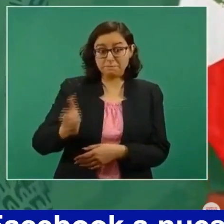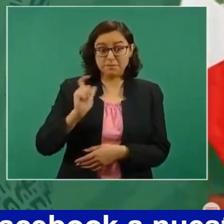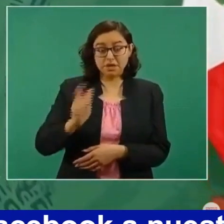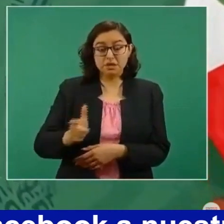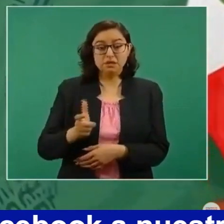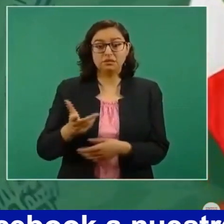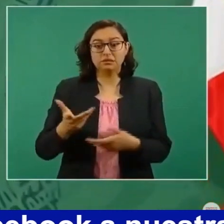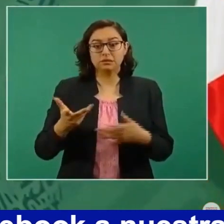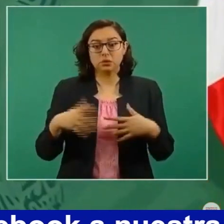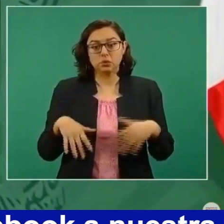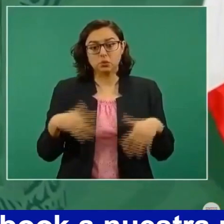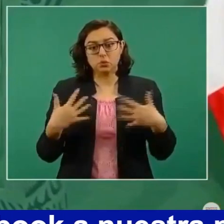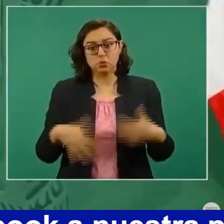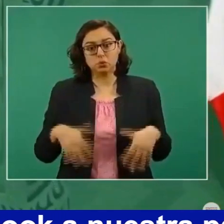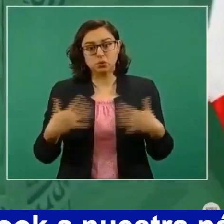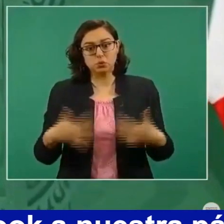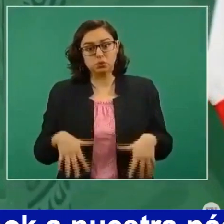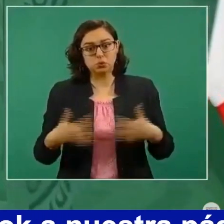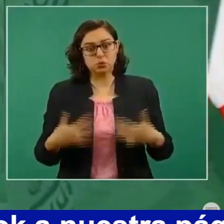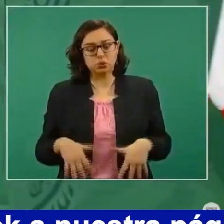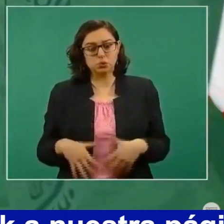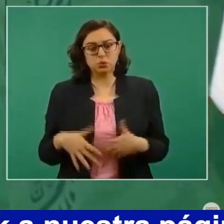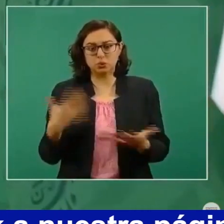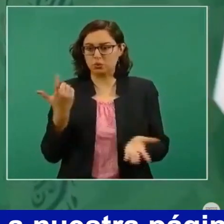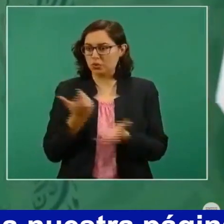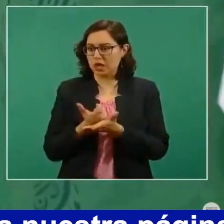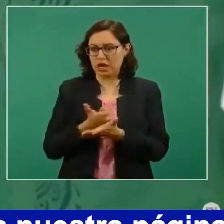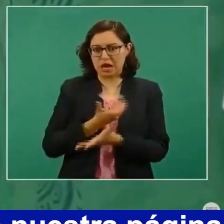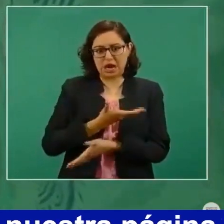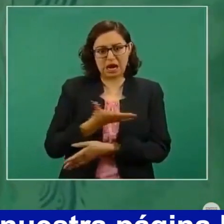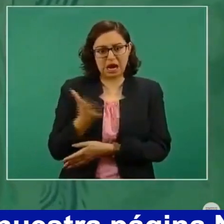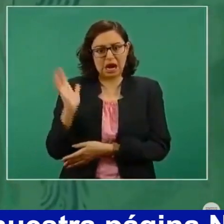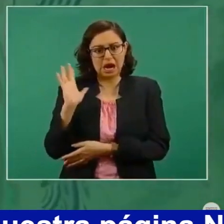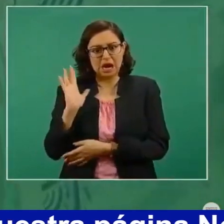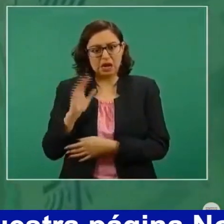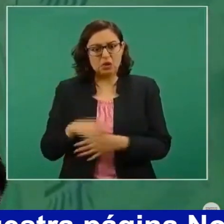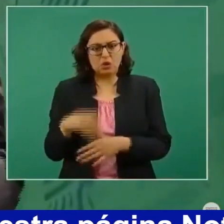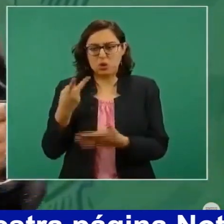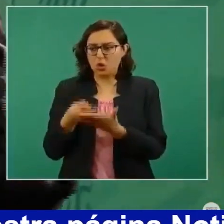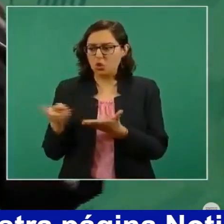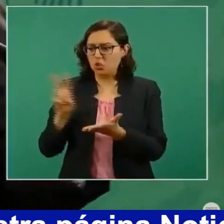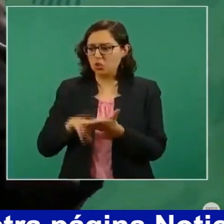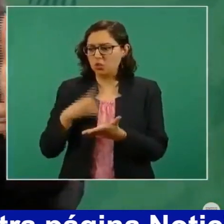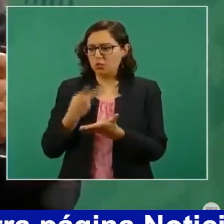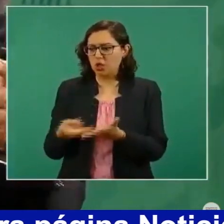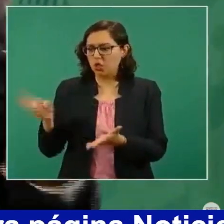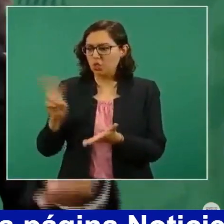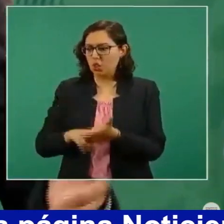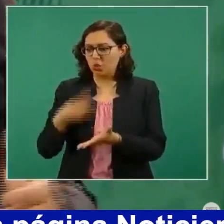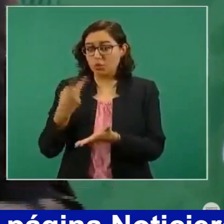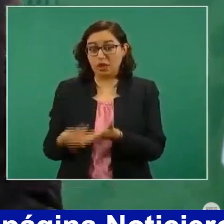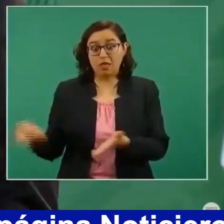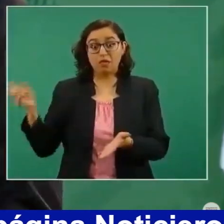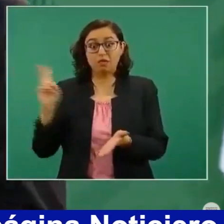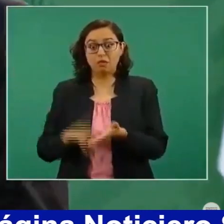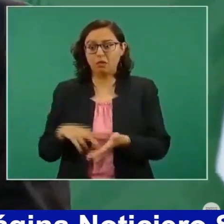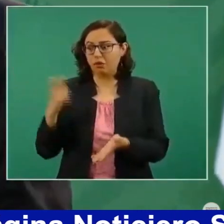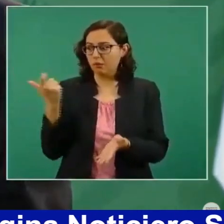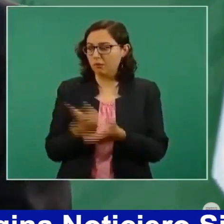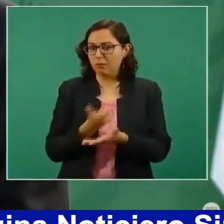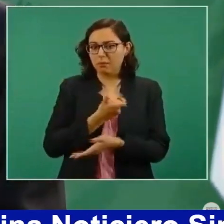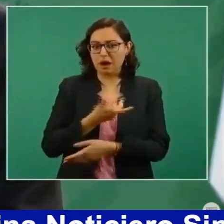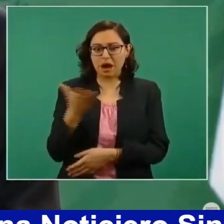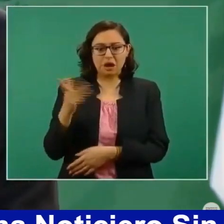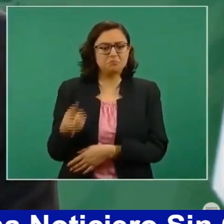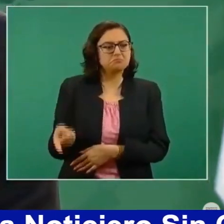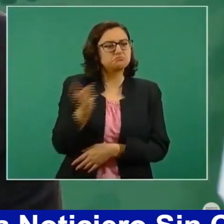hasta cinco veces más que lo que paga